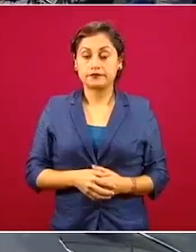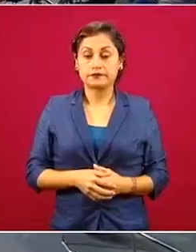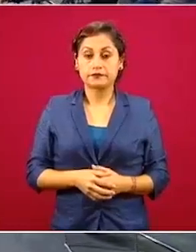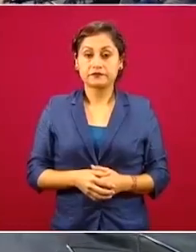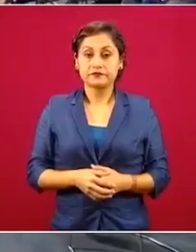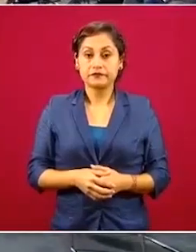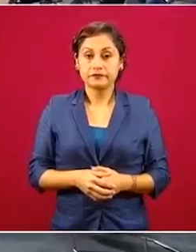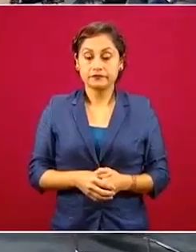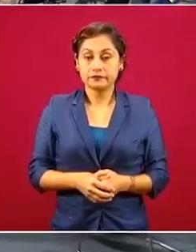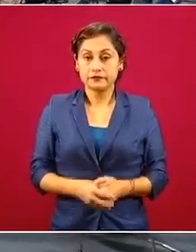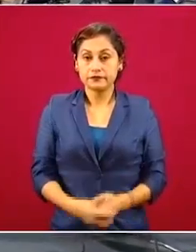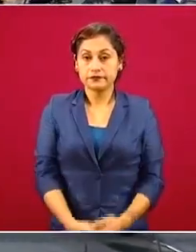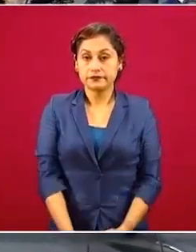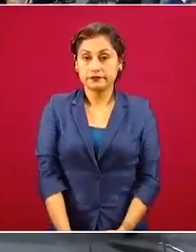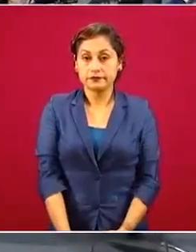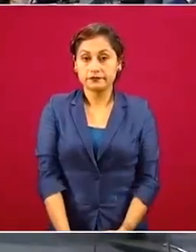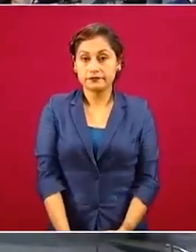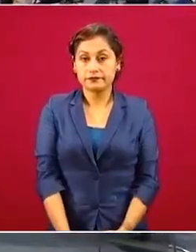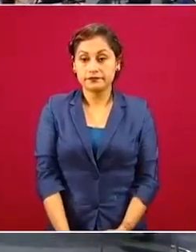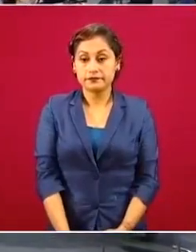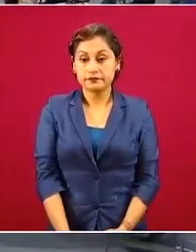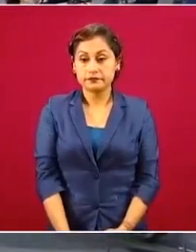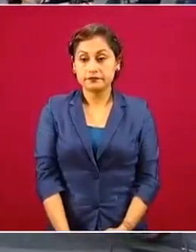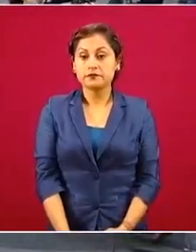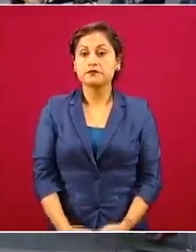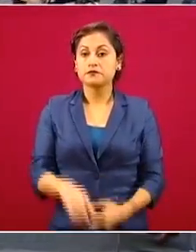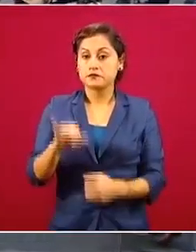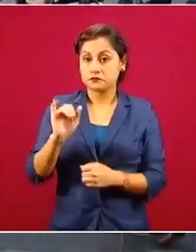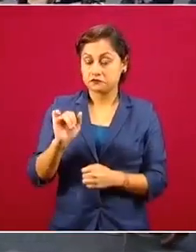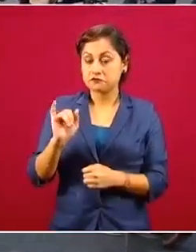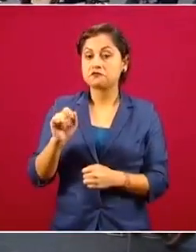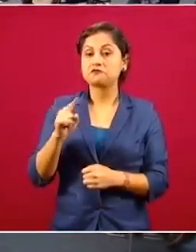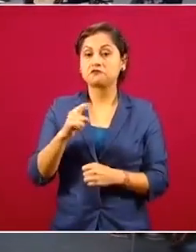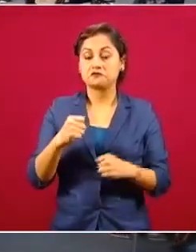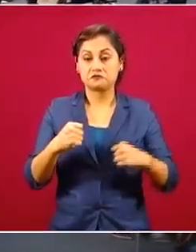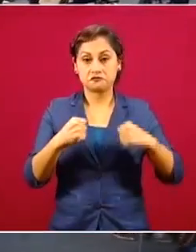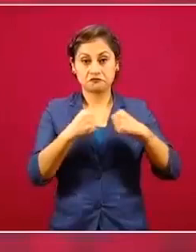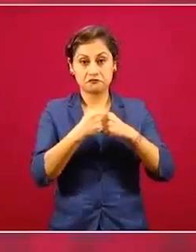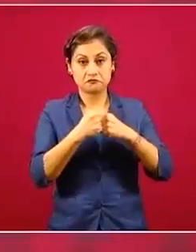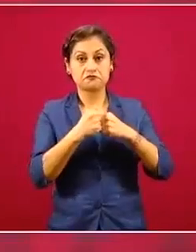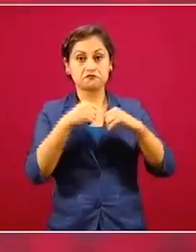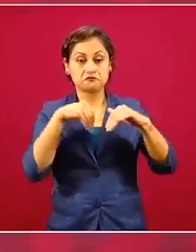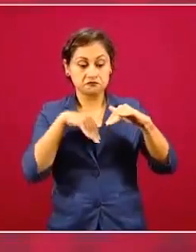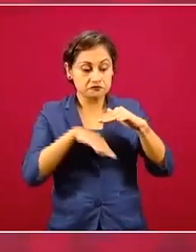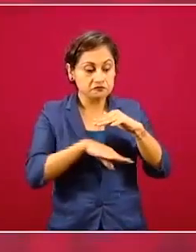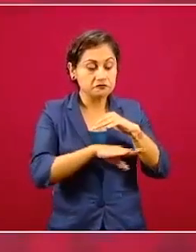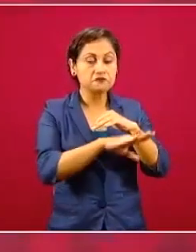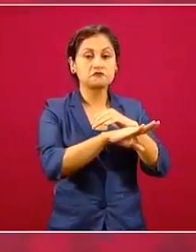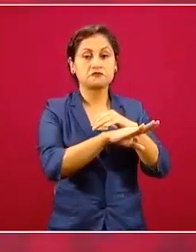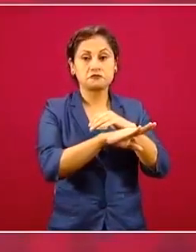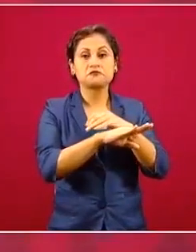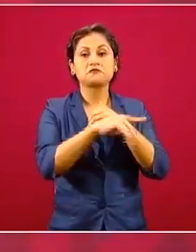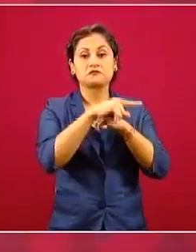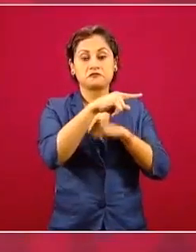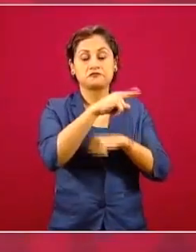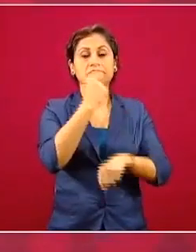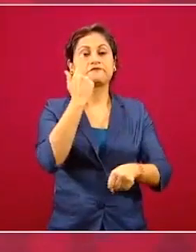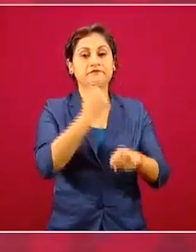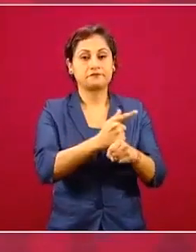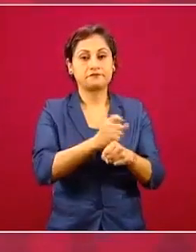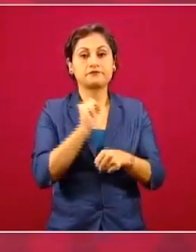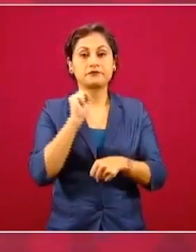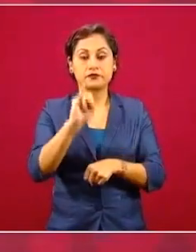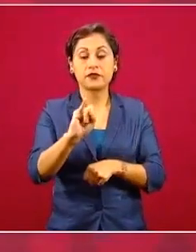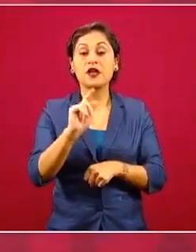En efecto, se descubrió un túnel en Tijuana hacia